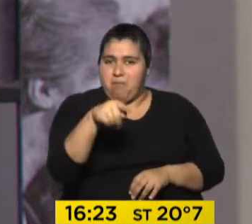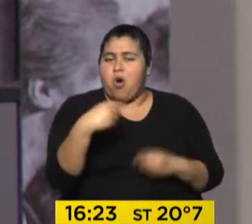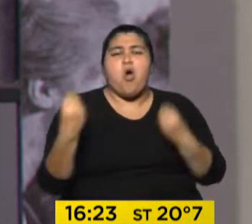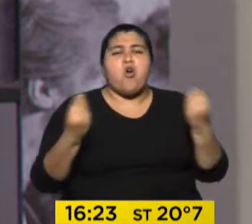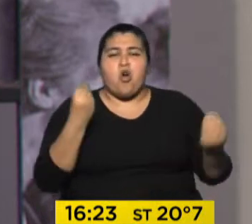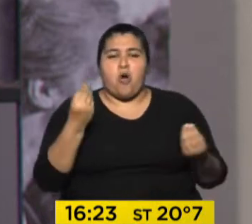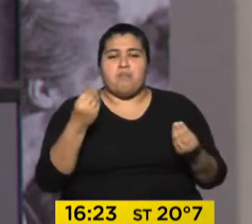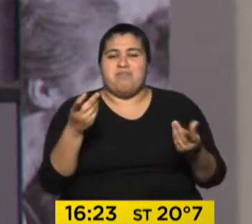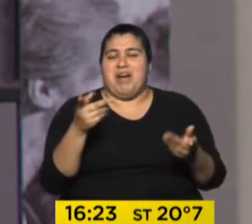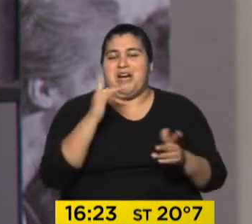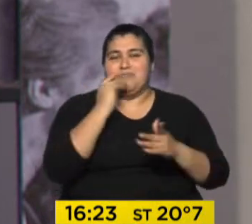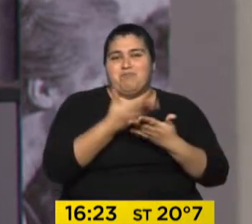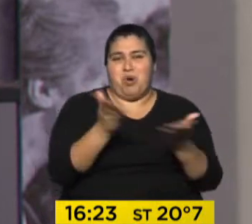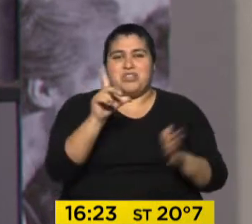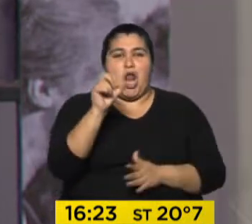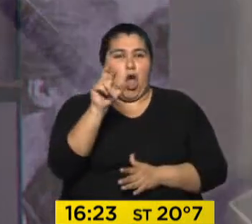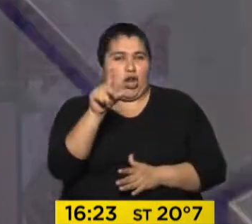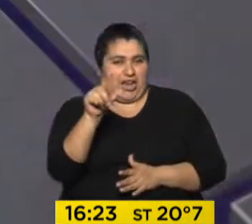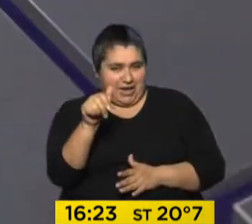Micromachismos con Vero Lorca, con voz propia.